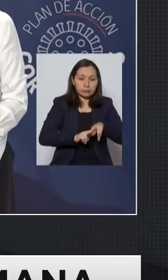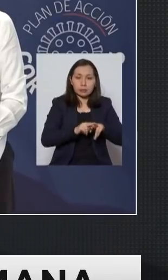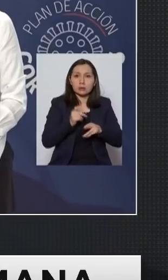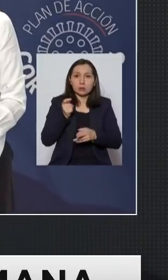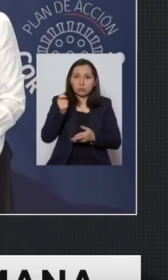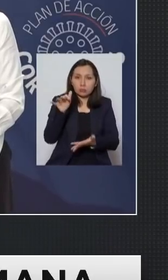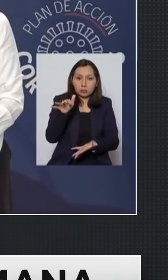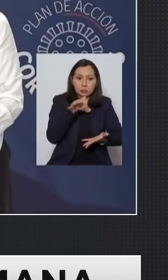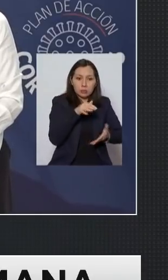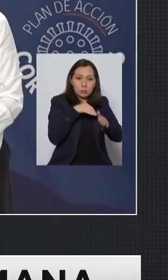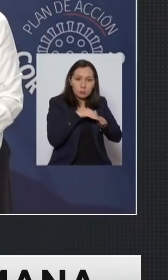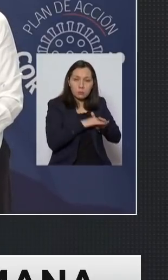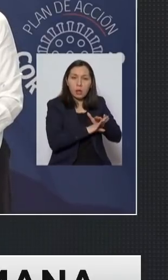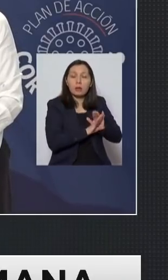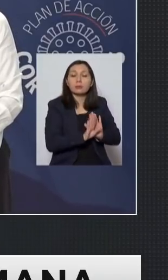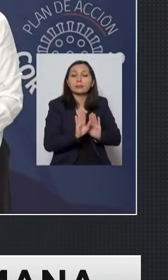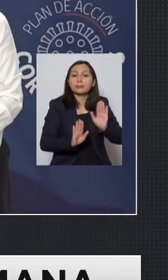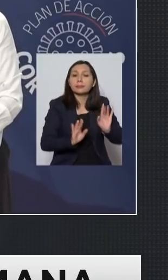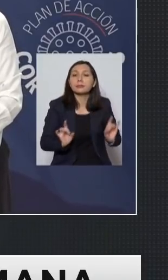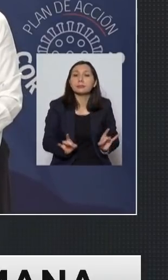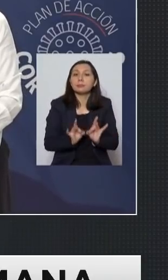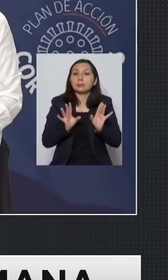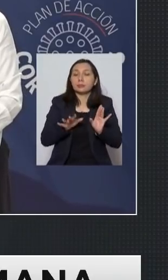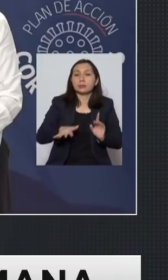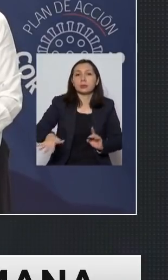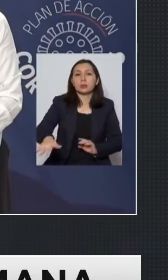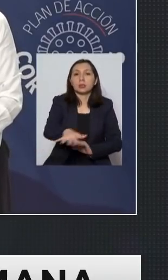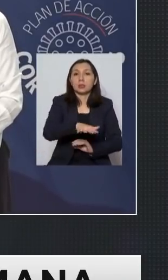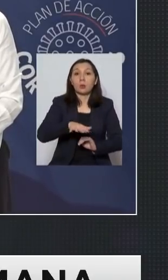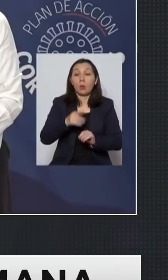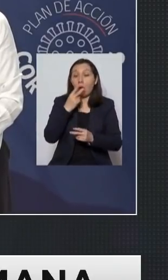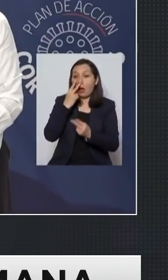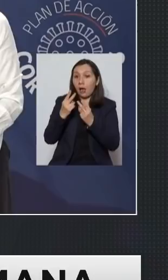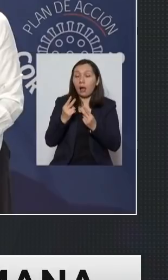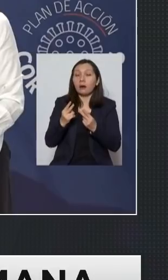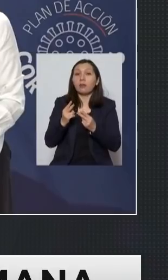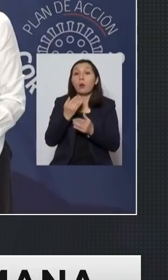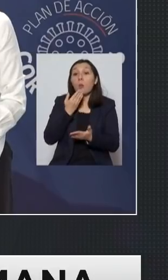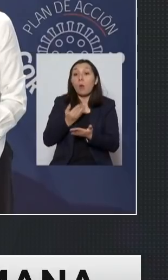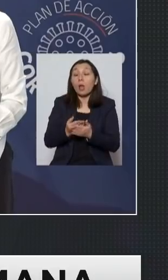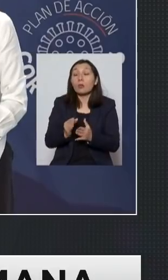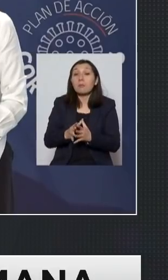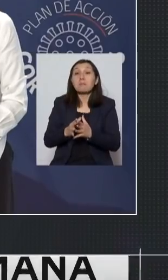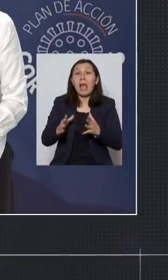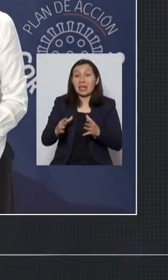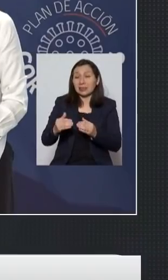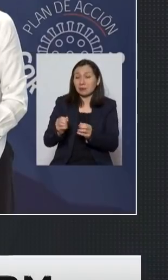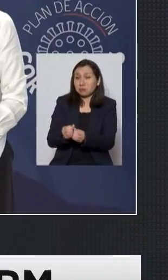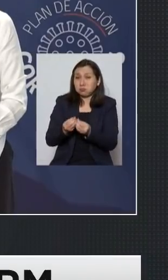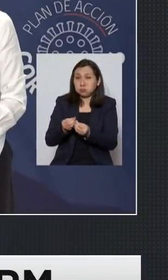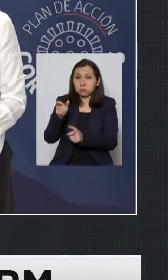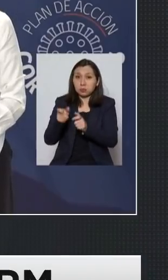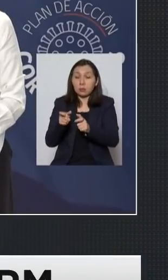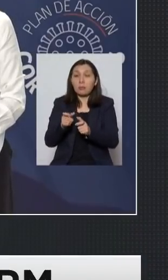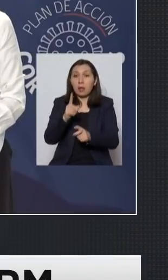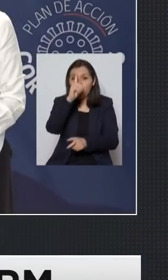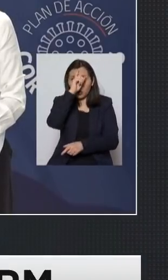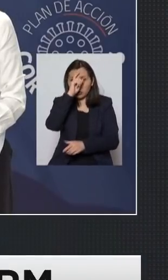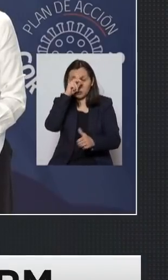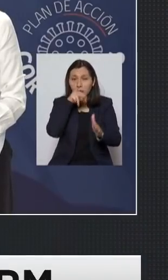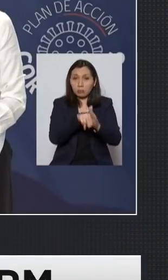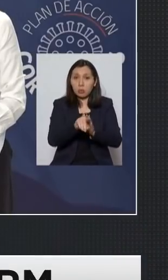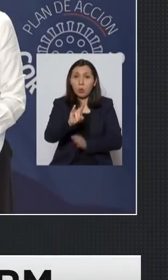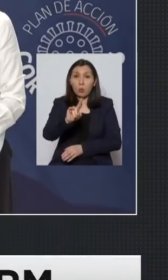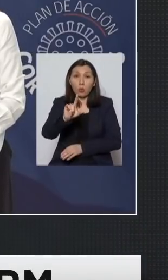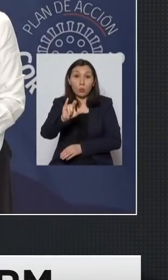poder prever la situación en la cual se produzca sobre todo insisto en las unidades de tratamiento